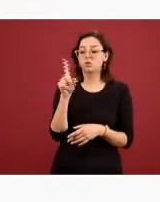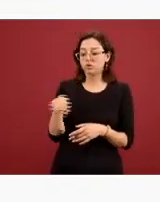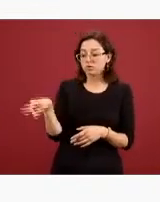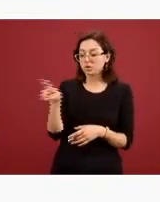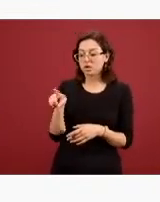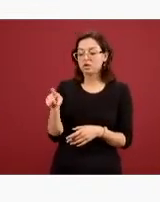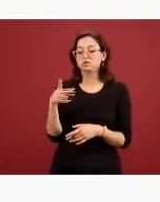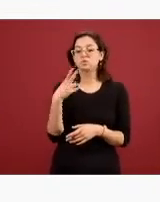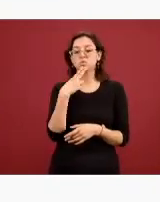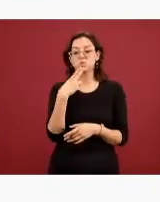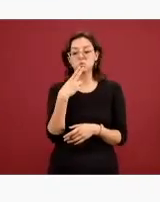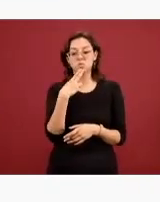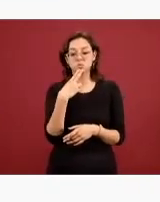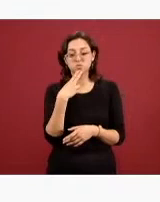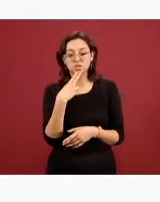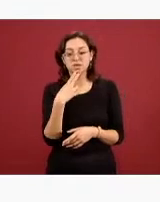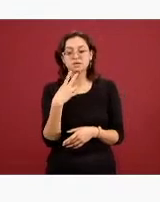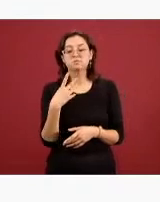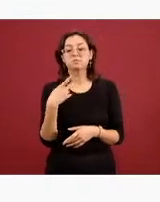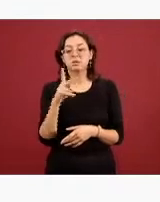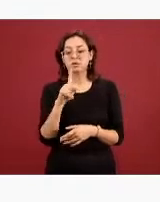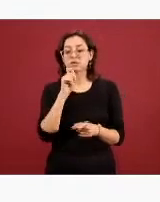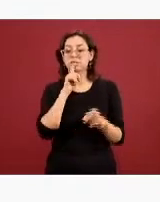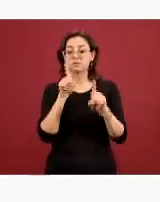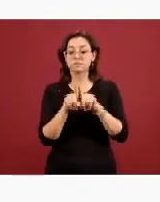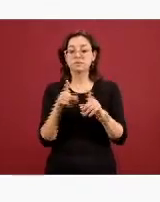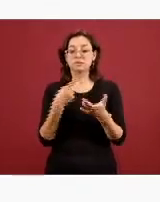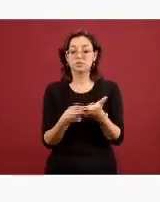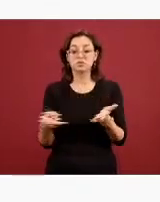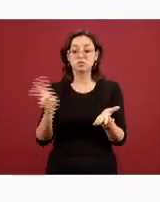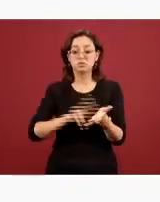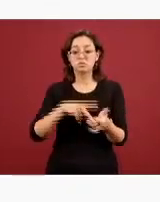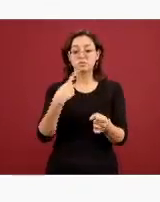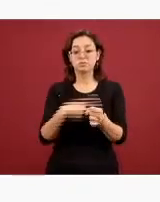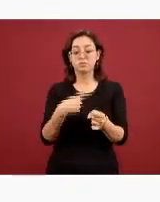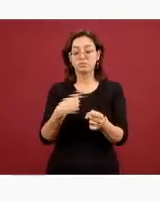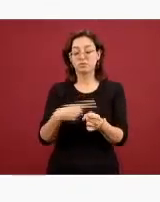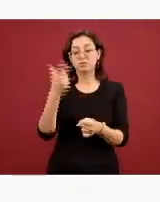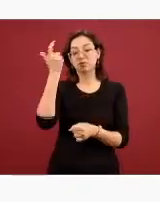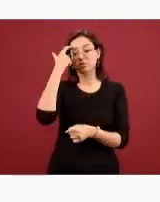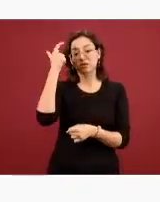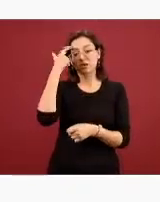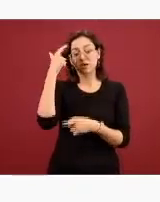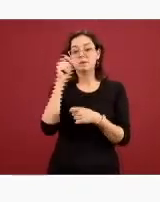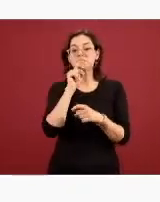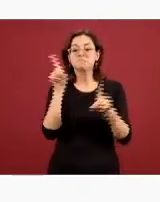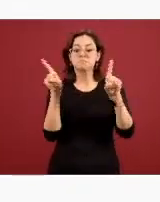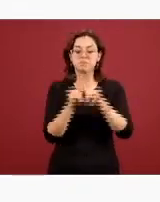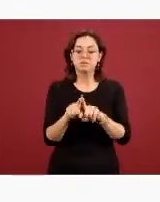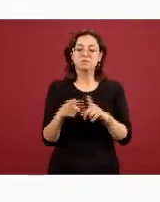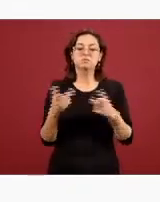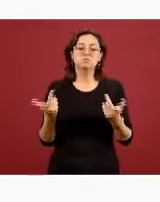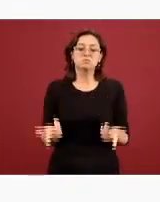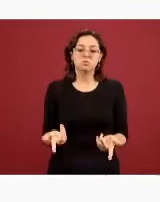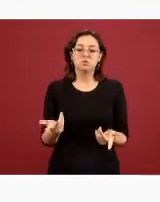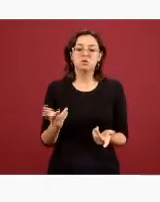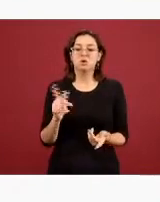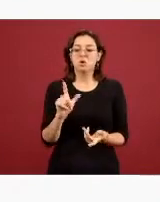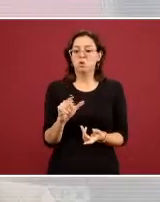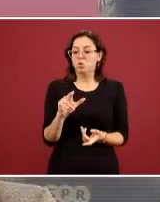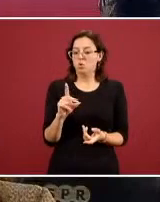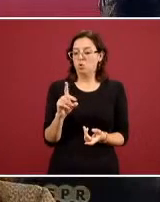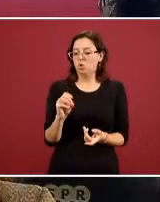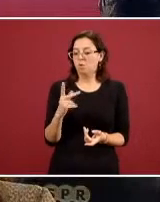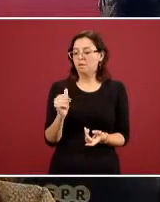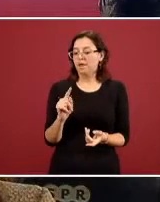comorbilidad con cualquier otro problema de salud mental así como conductas adictivas como puede ser la ludopatía